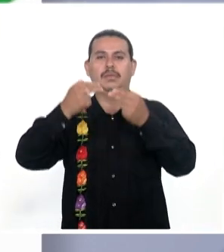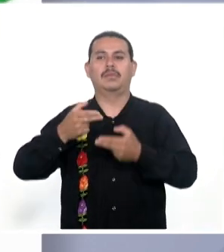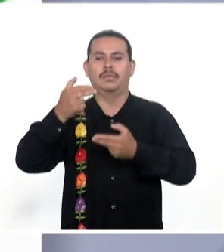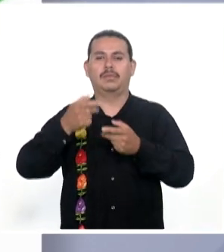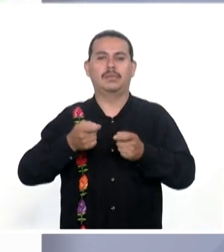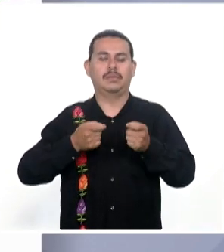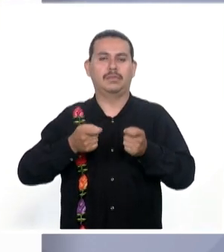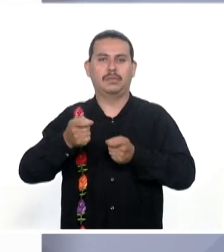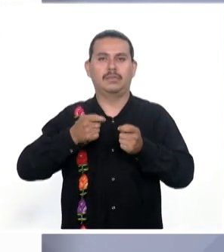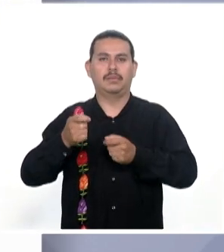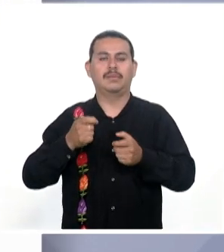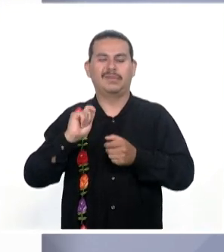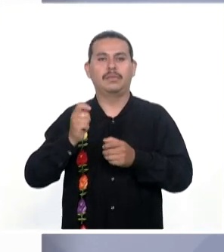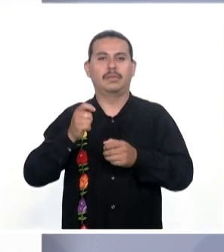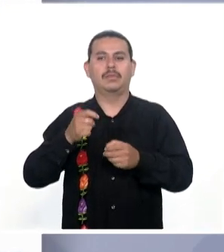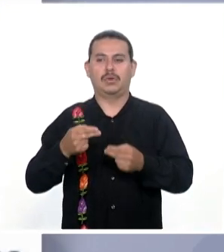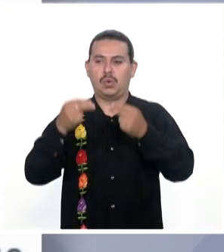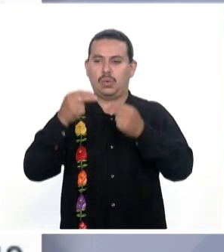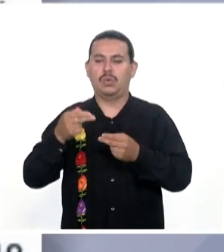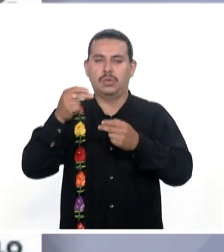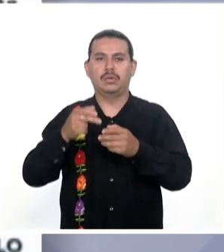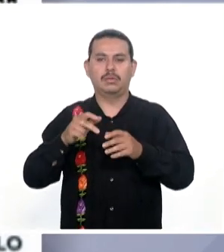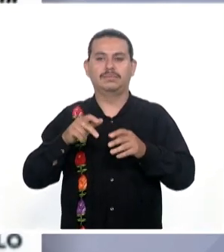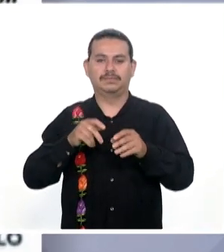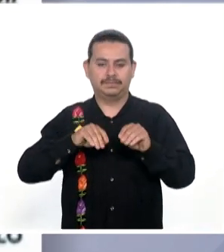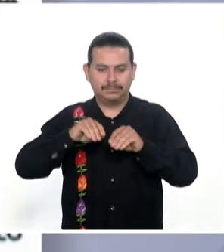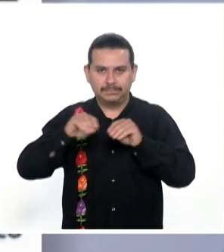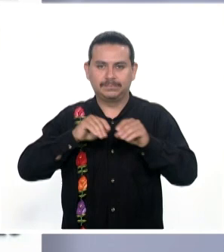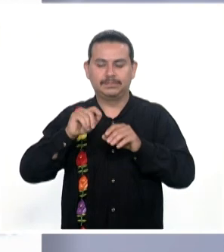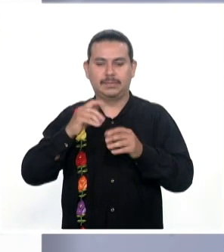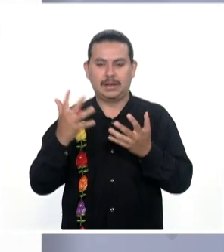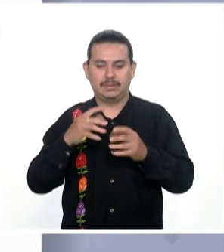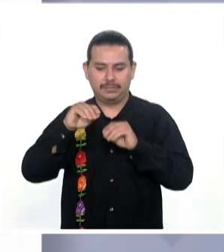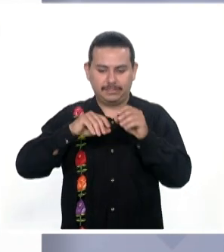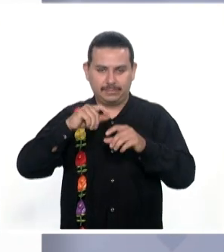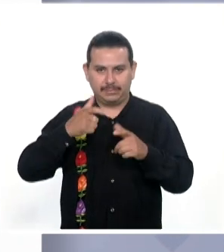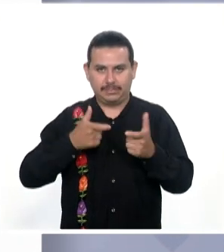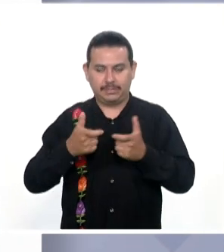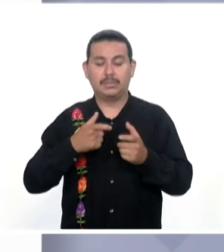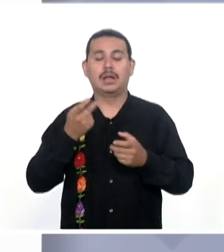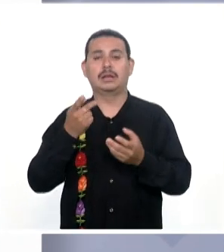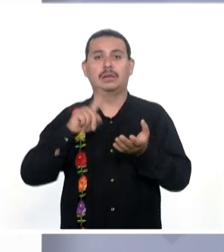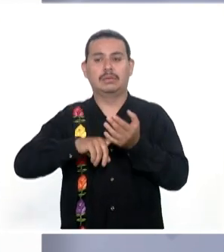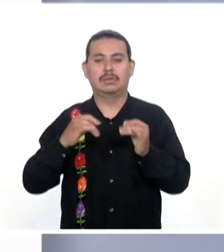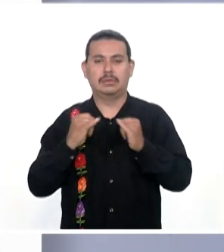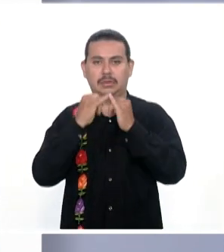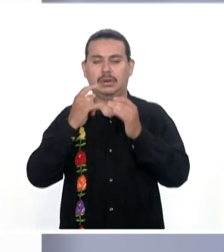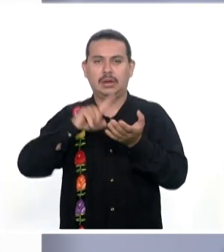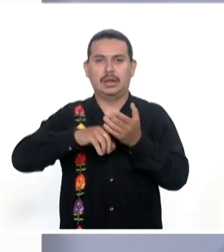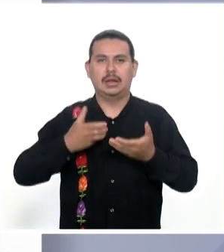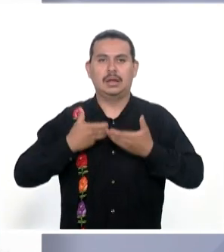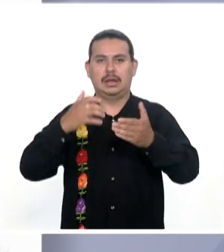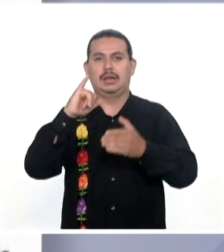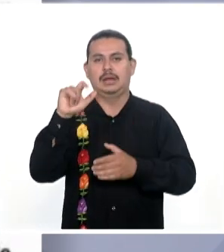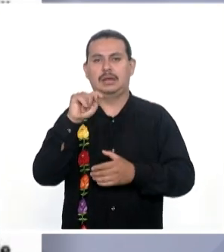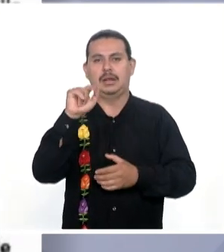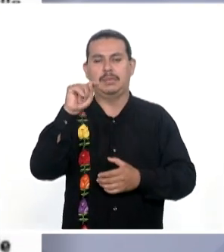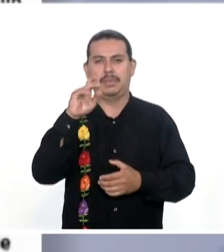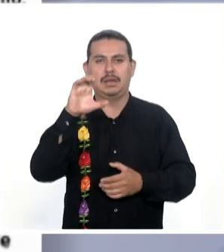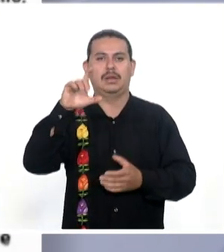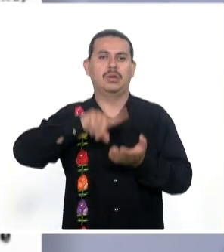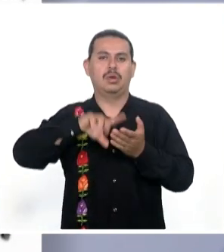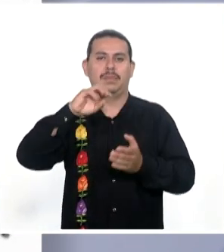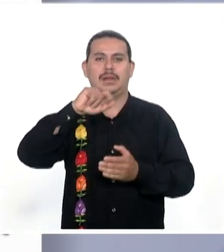empresarial La inscripción Se realiza De manera presencial En las instalaciones Del instituto Ubicado en carretera Ixtaltepec